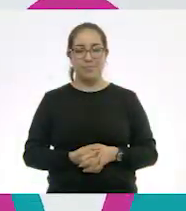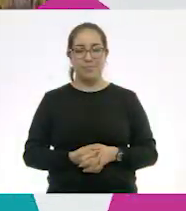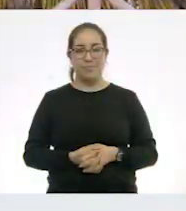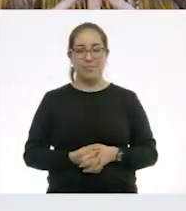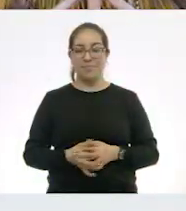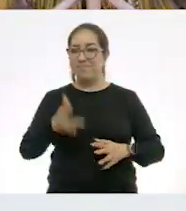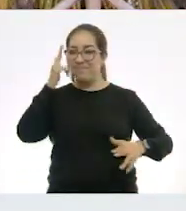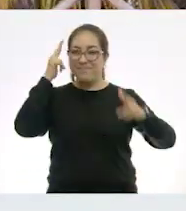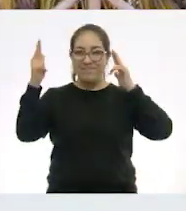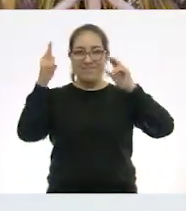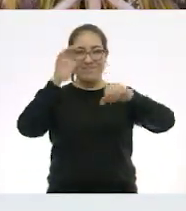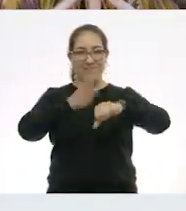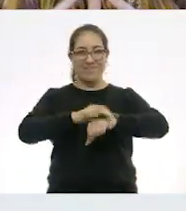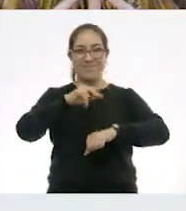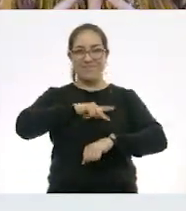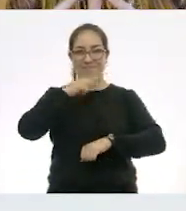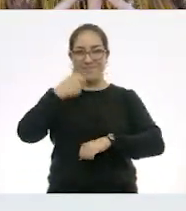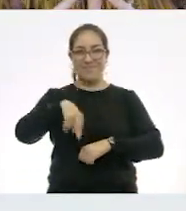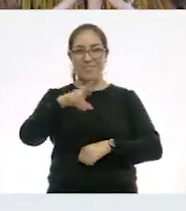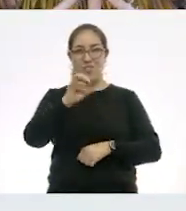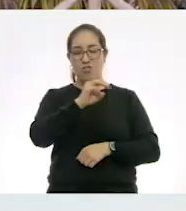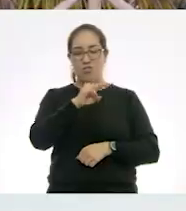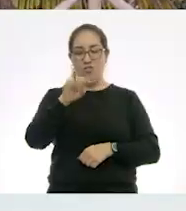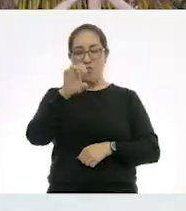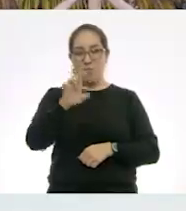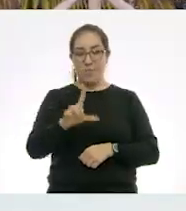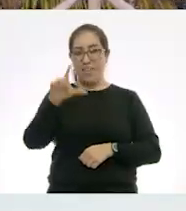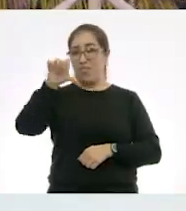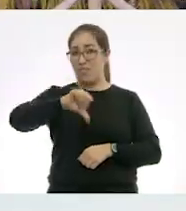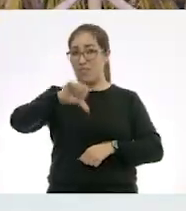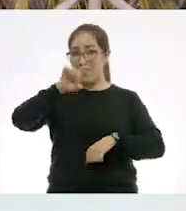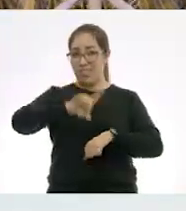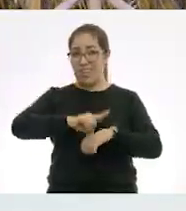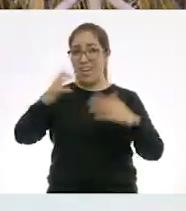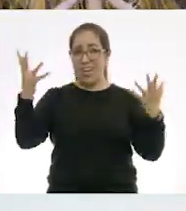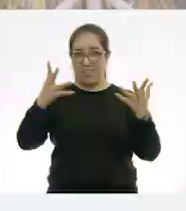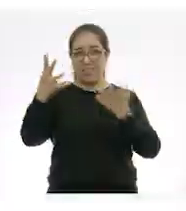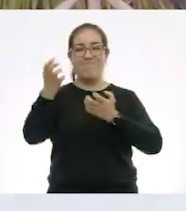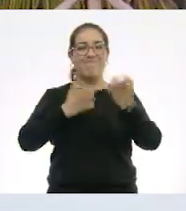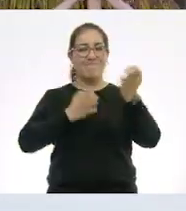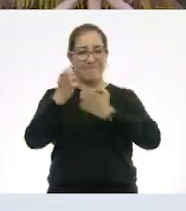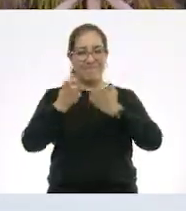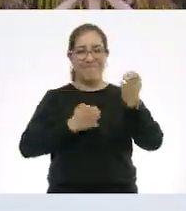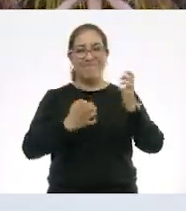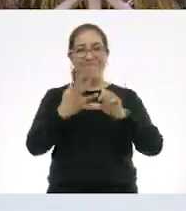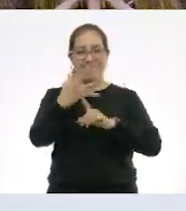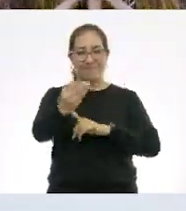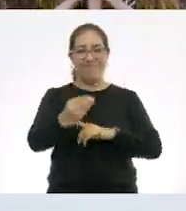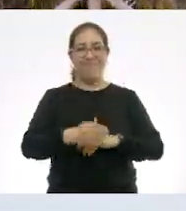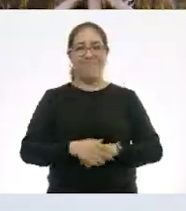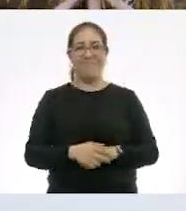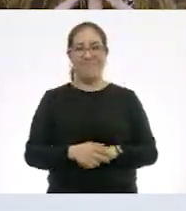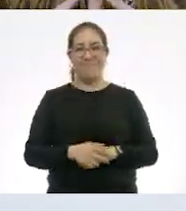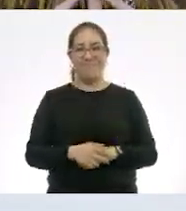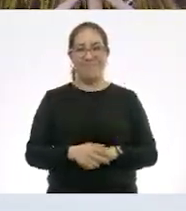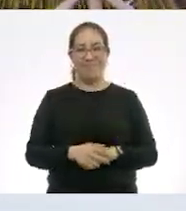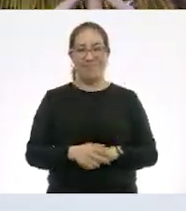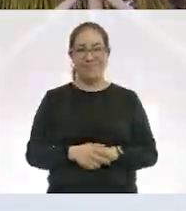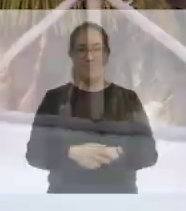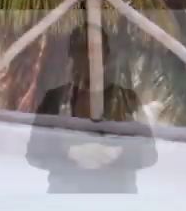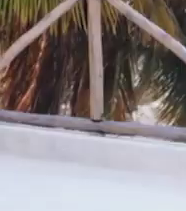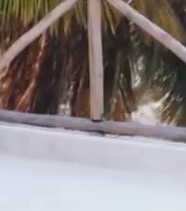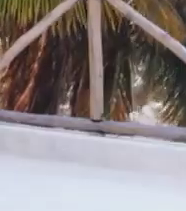Hola amigos, yo soy Rommel Pacheco y el día de hoy vamos a hacer un poquito de ejercicio. Vamos a empezar subiendo la cabeza.